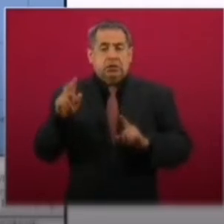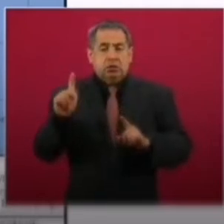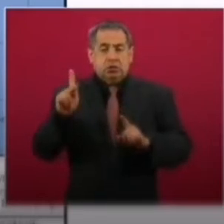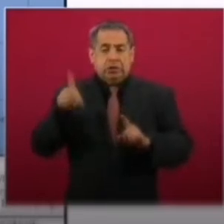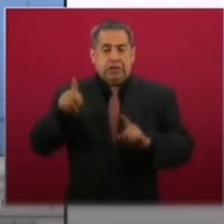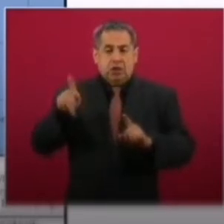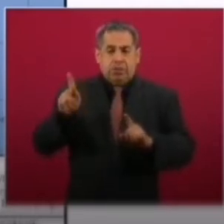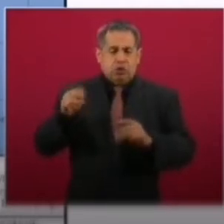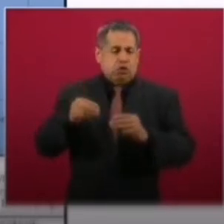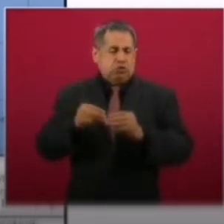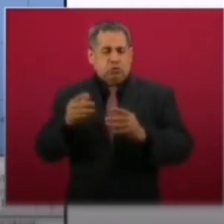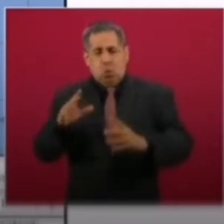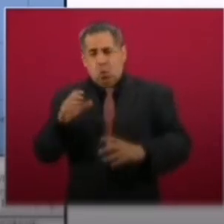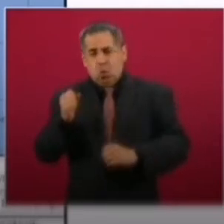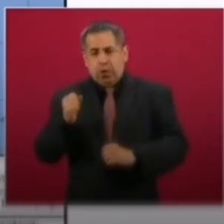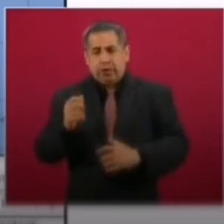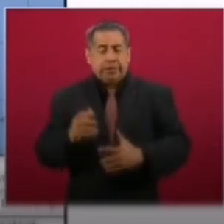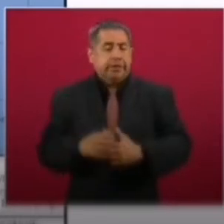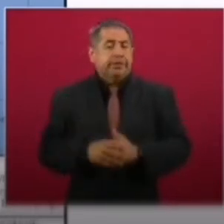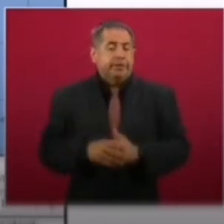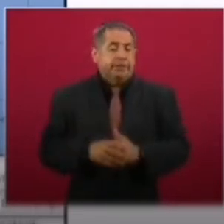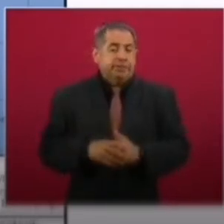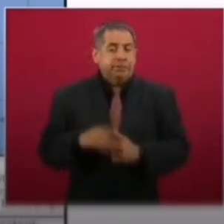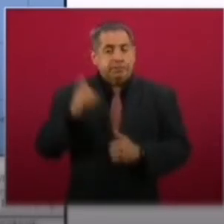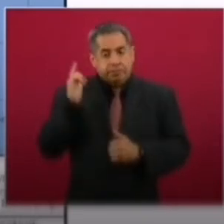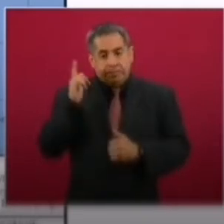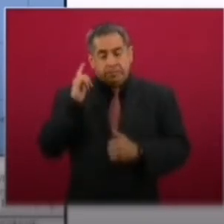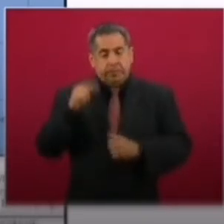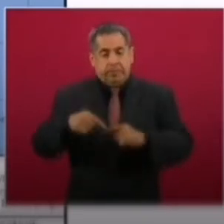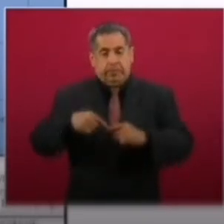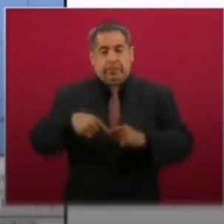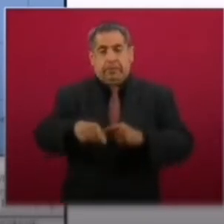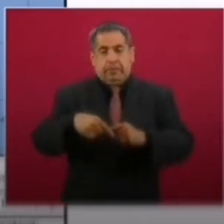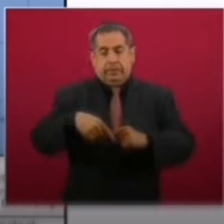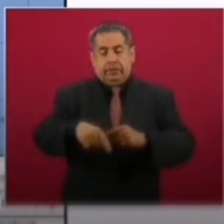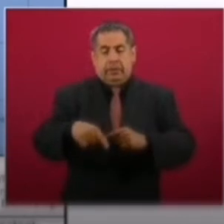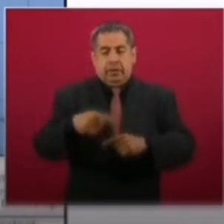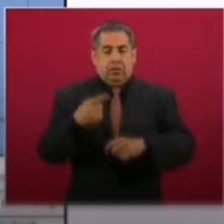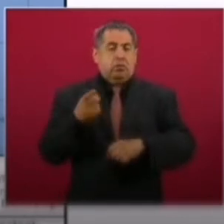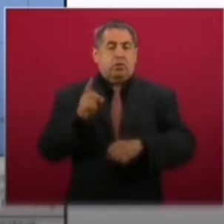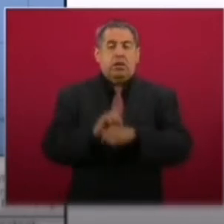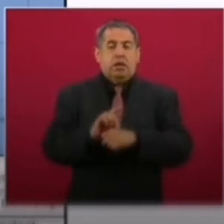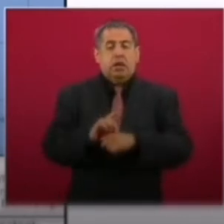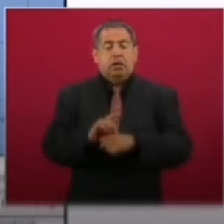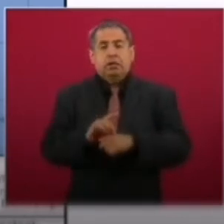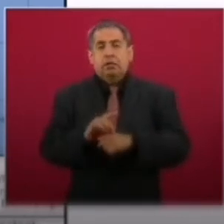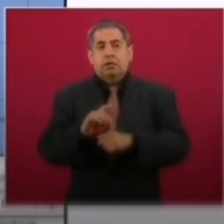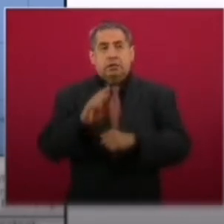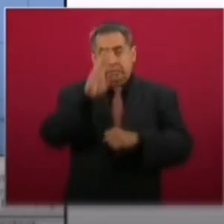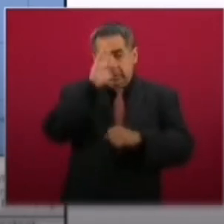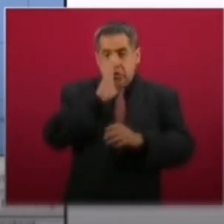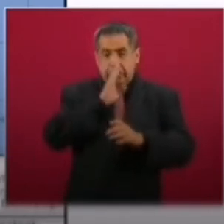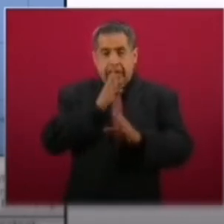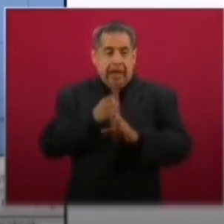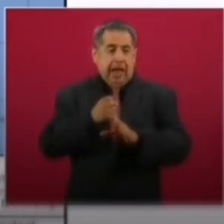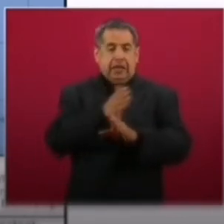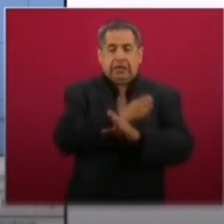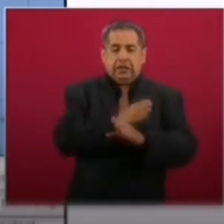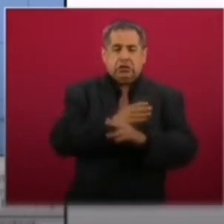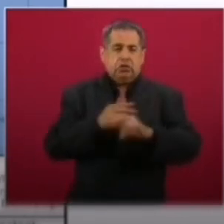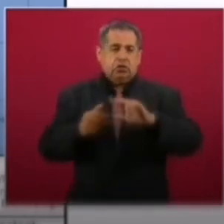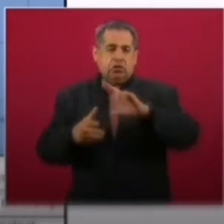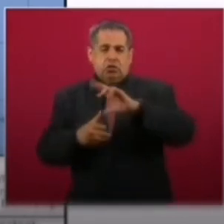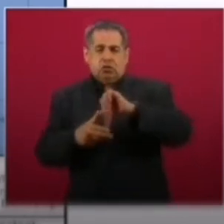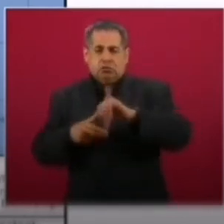ochenta kilómetros por hora. Esperemos que en el transcurso del día, antes del mediodía, el ojo del huracán ya pase